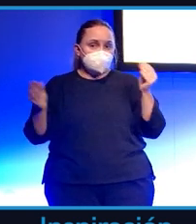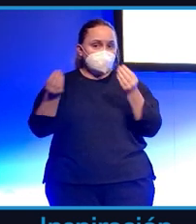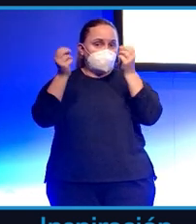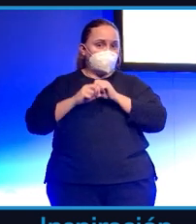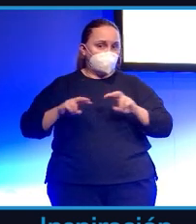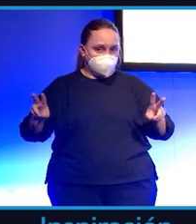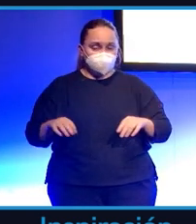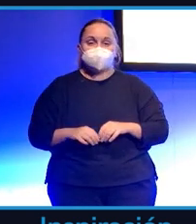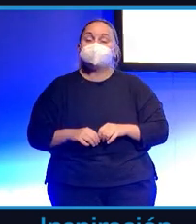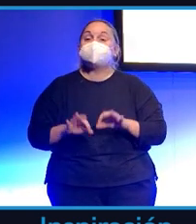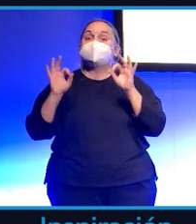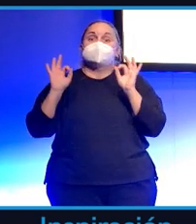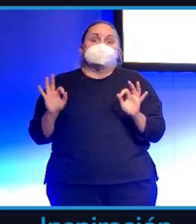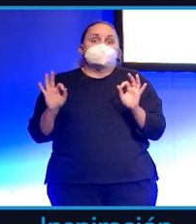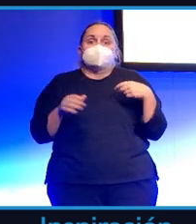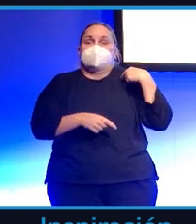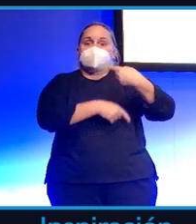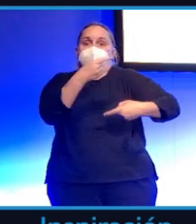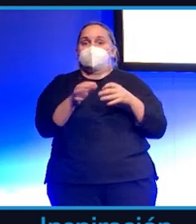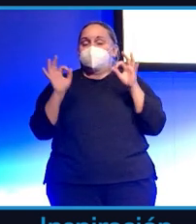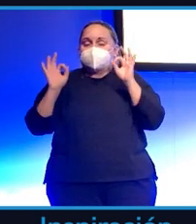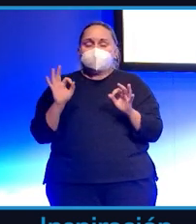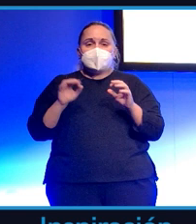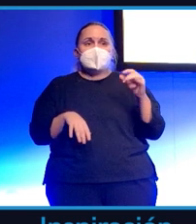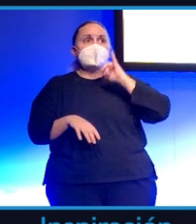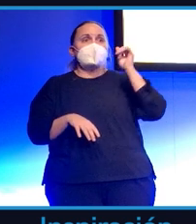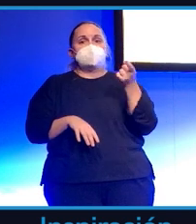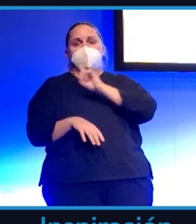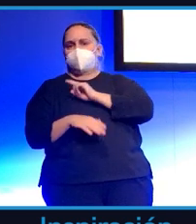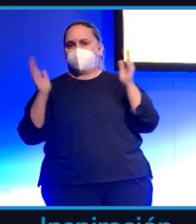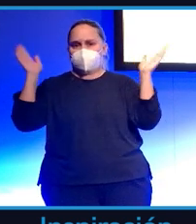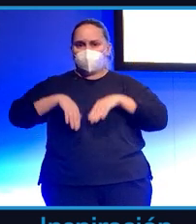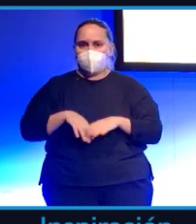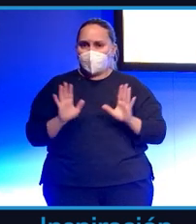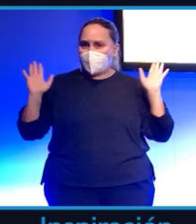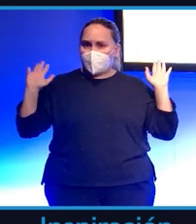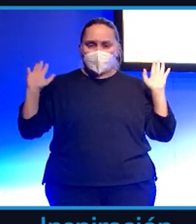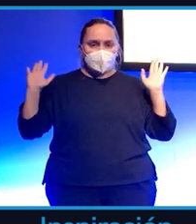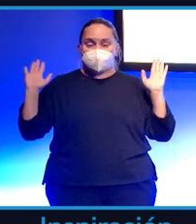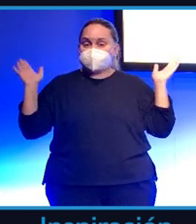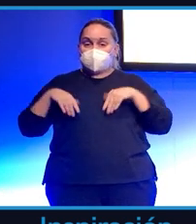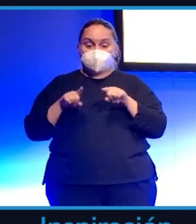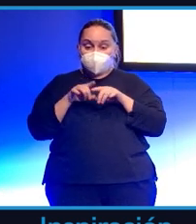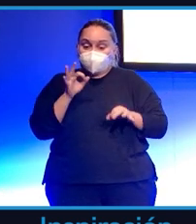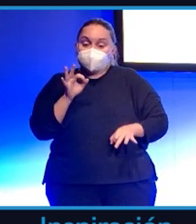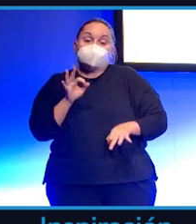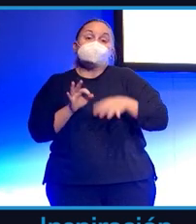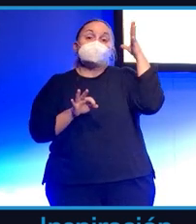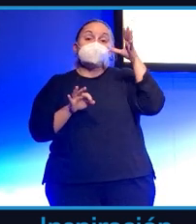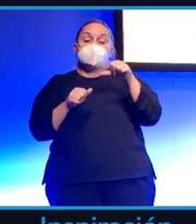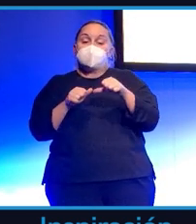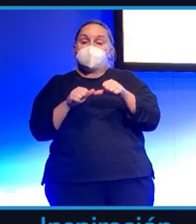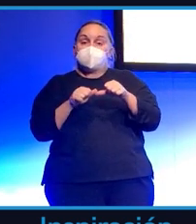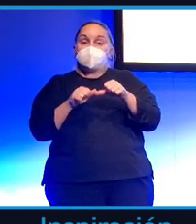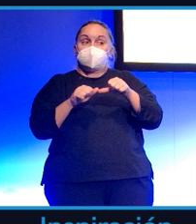Esto en la práctica es así. No hay jefes, no hay vetos. Yo siempre digo que he sido un privilegiado, que no me he encontrado